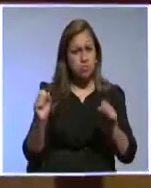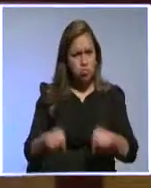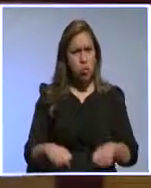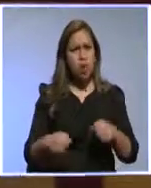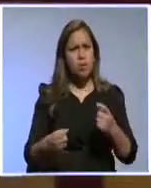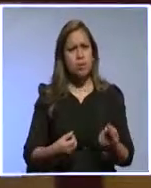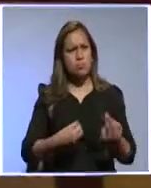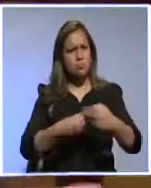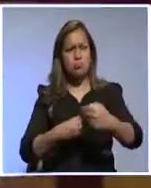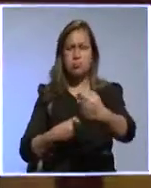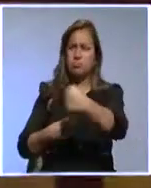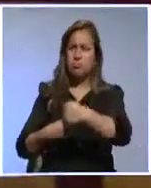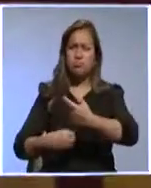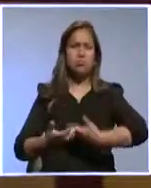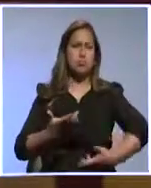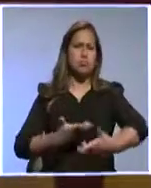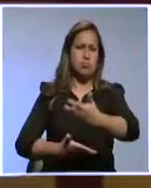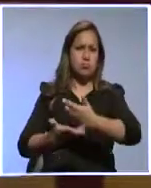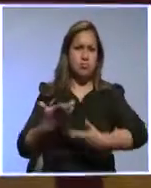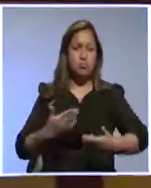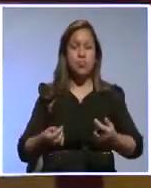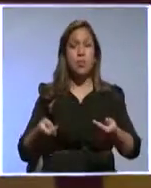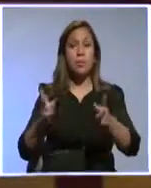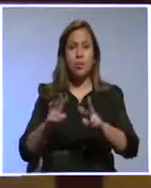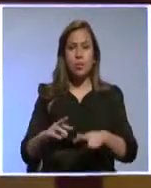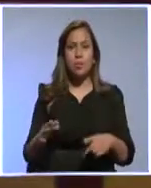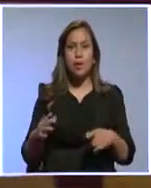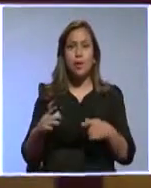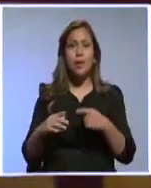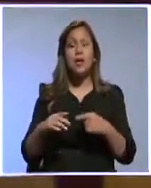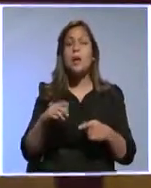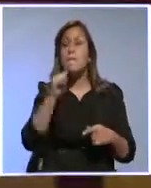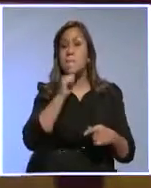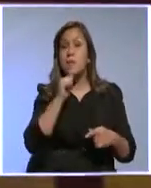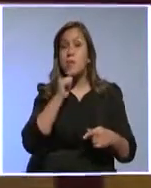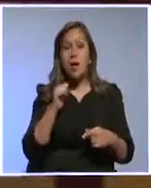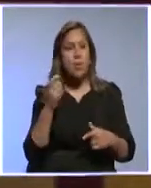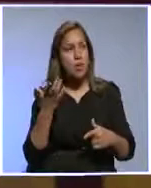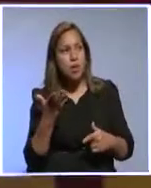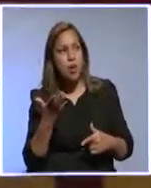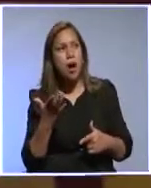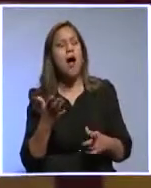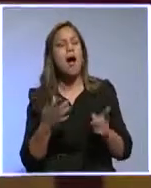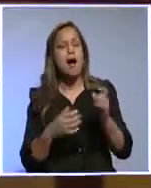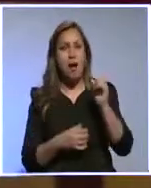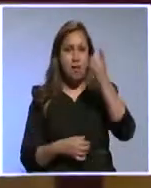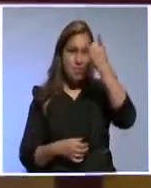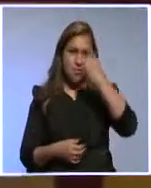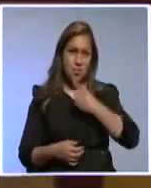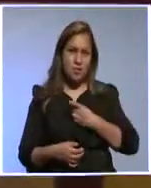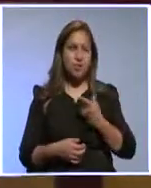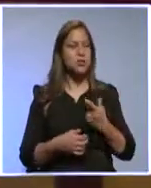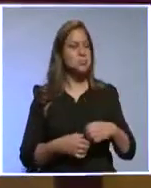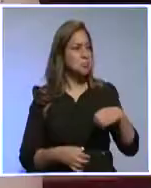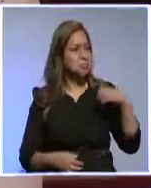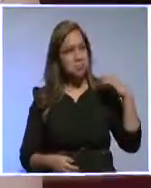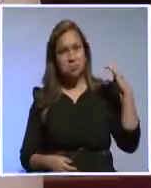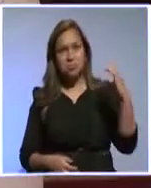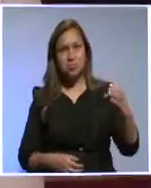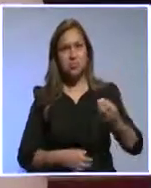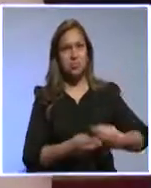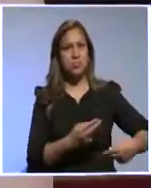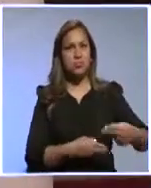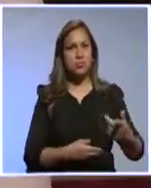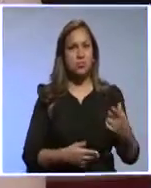los gobiernos participen, pero también tienes que atraer al sector privado para hacer este tipo de emprendimientos. Y esto sin duda demanda voluntad